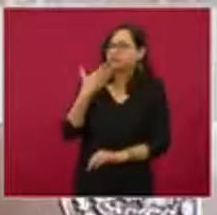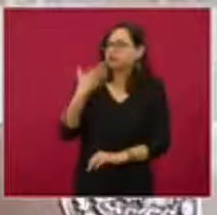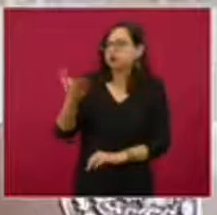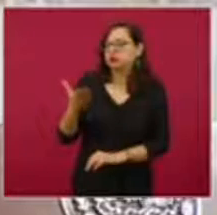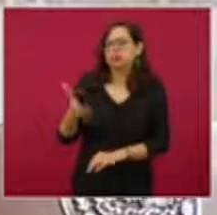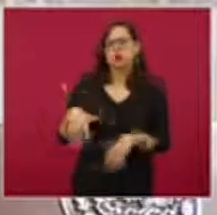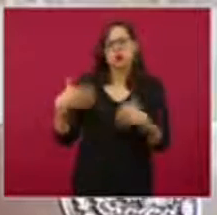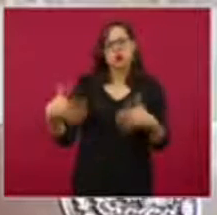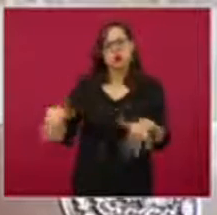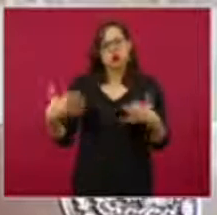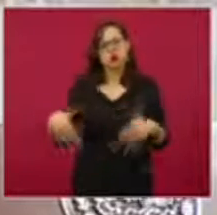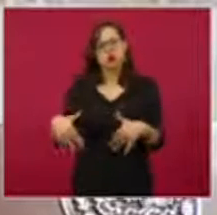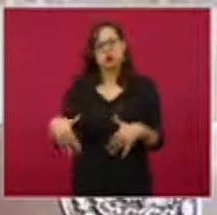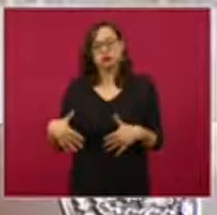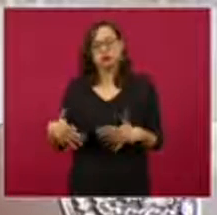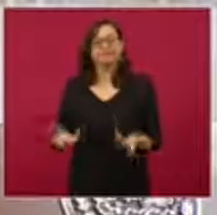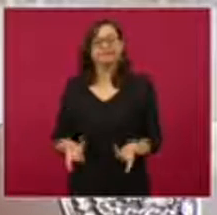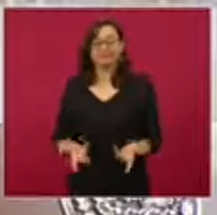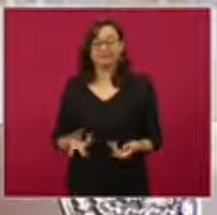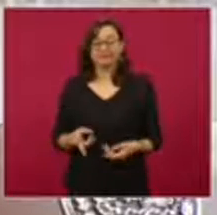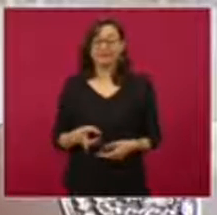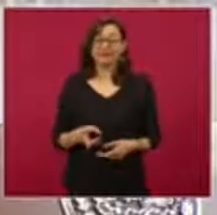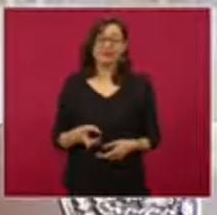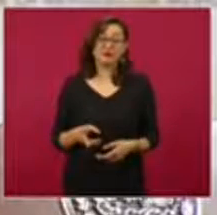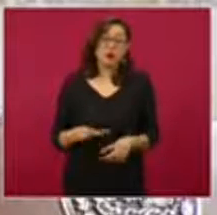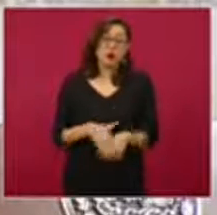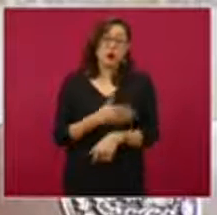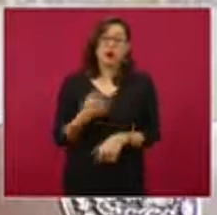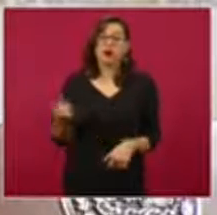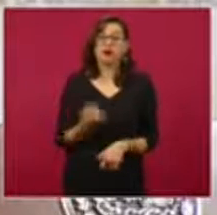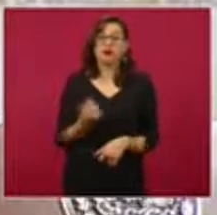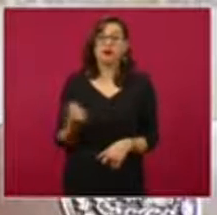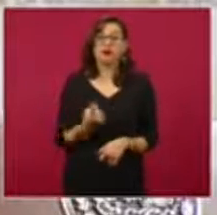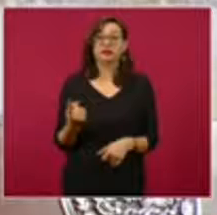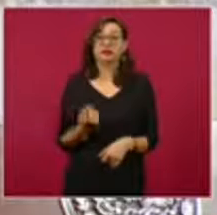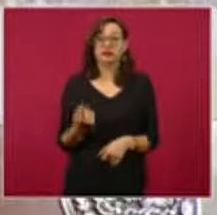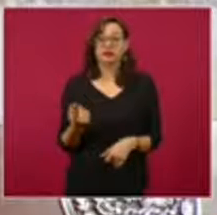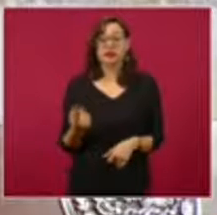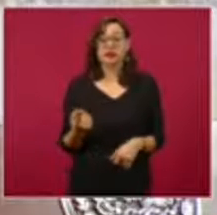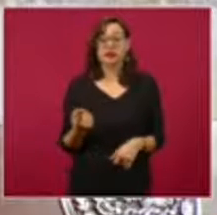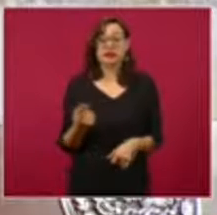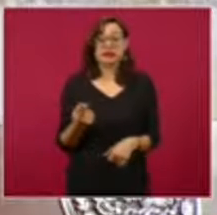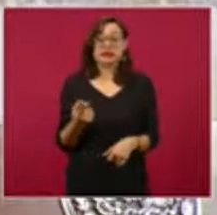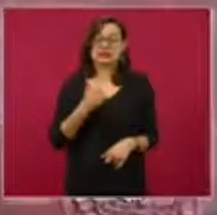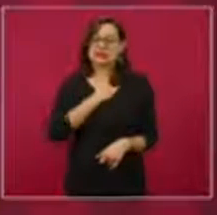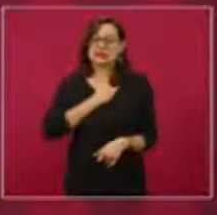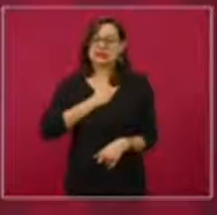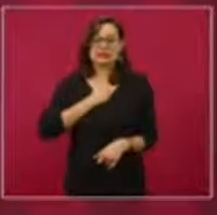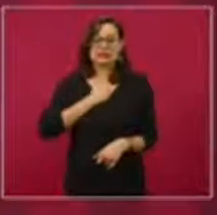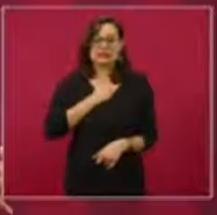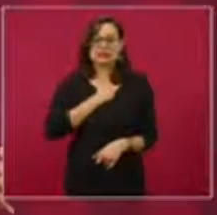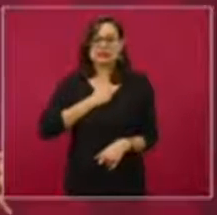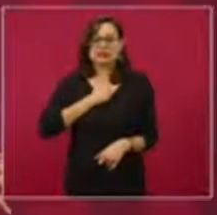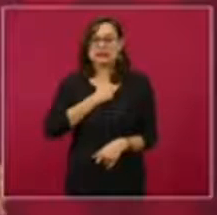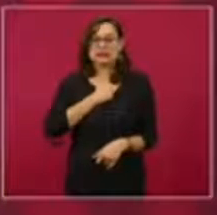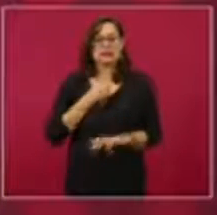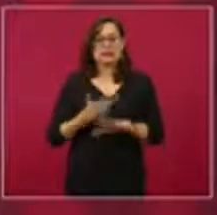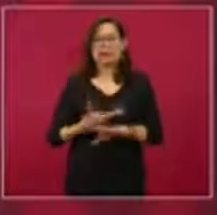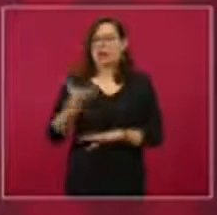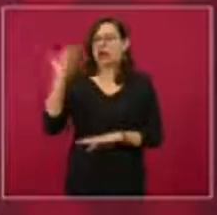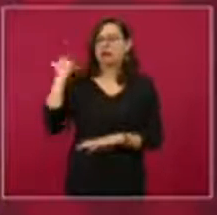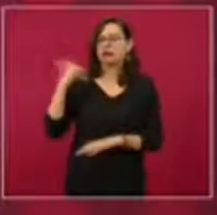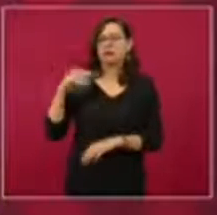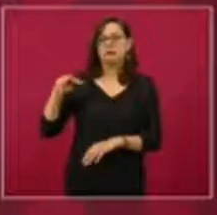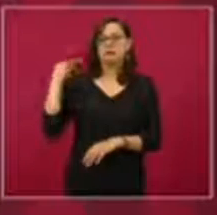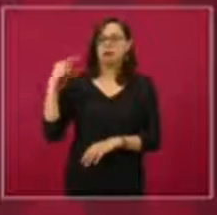Veracruz había sido o fue mal gobernado,